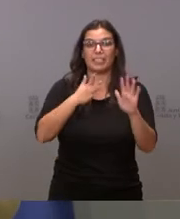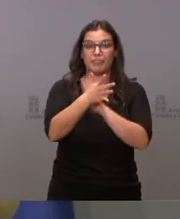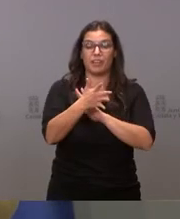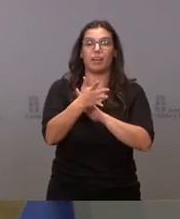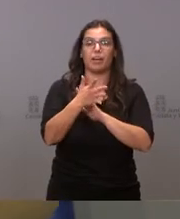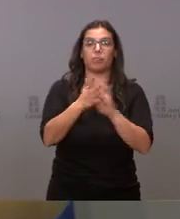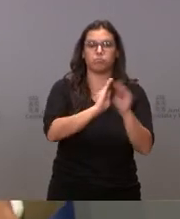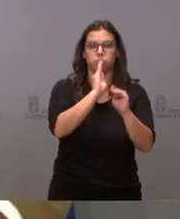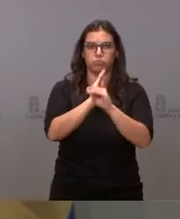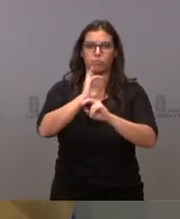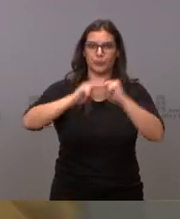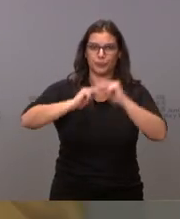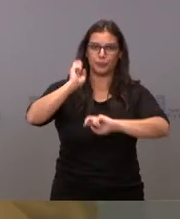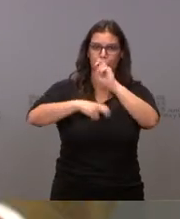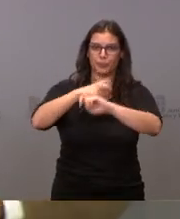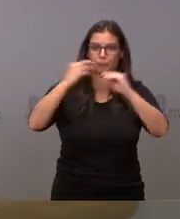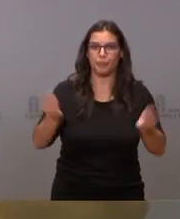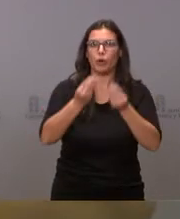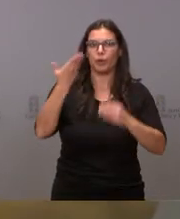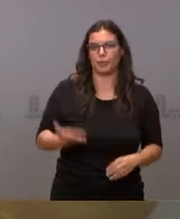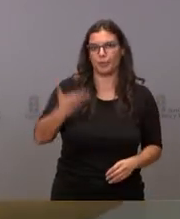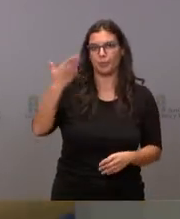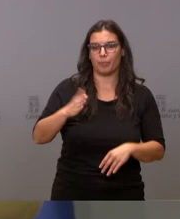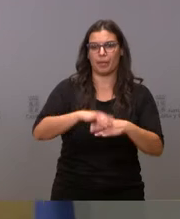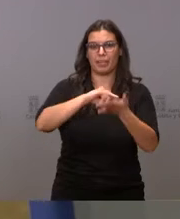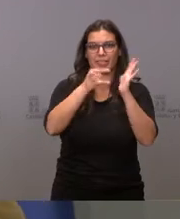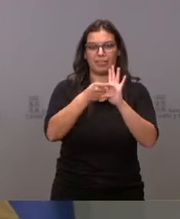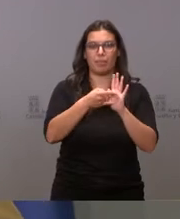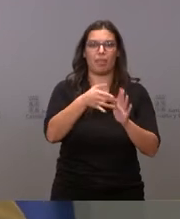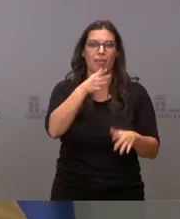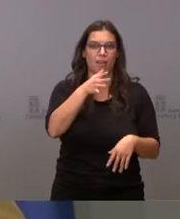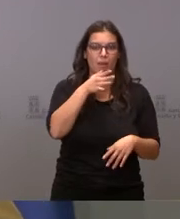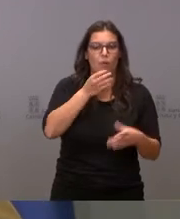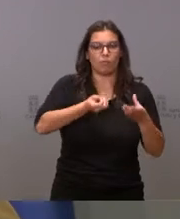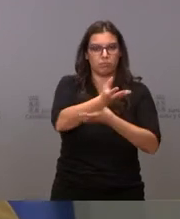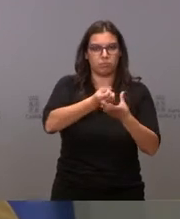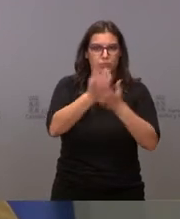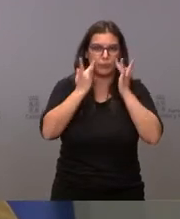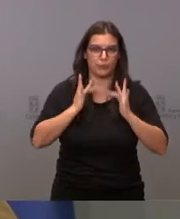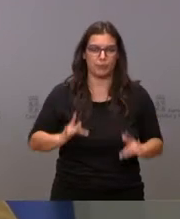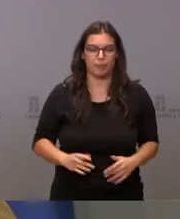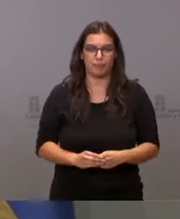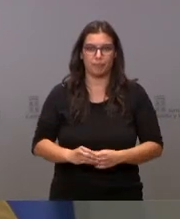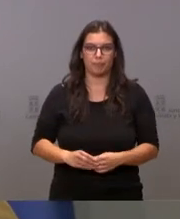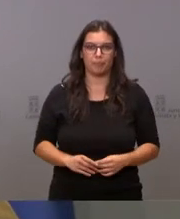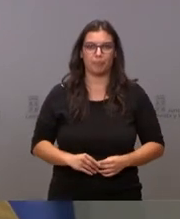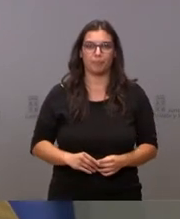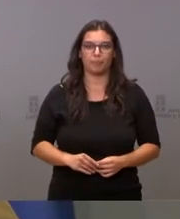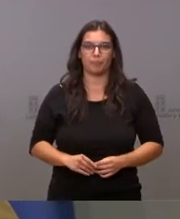obras de mejora de nuestro sistema de abastecimiento y depuración de aguas residuales.